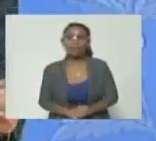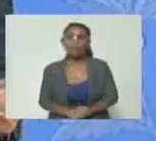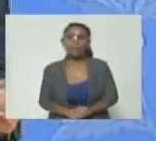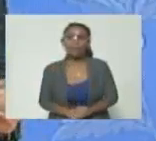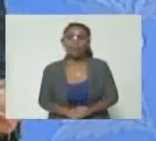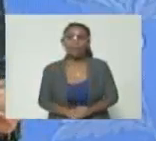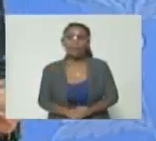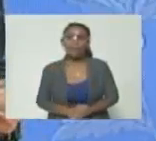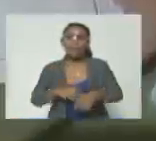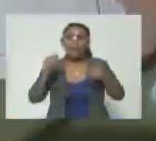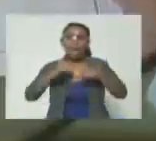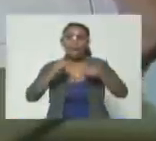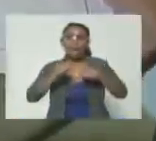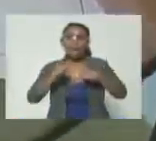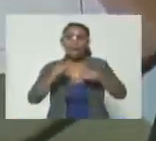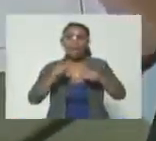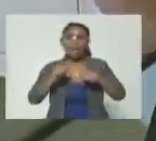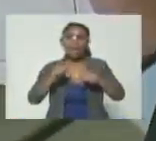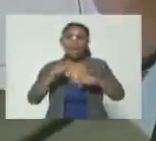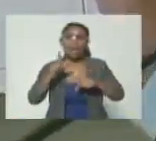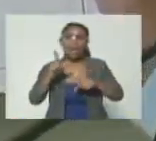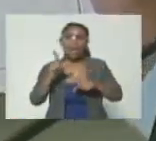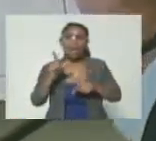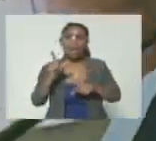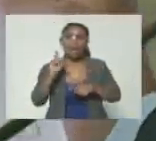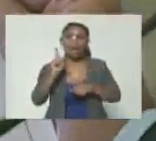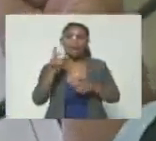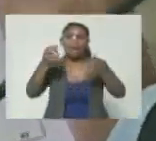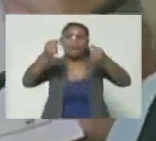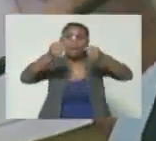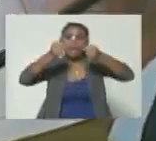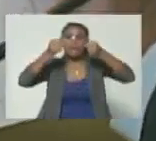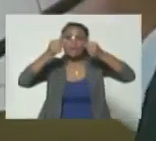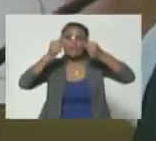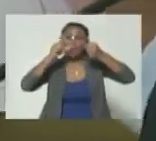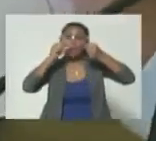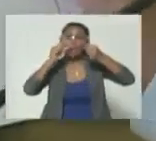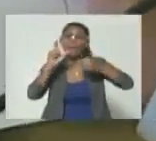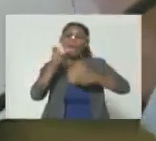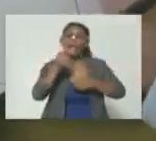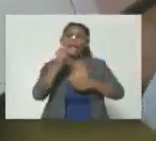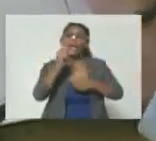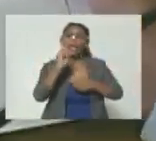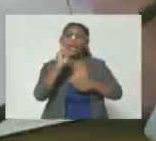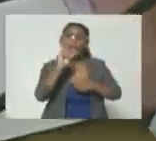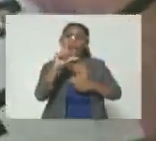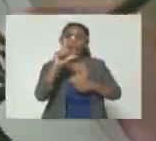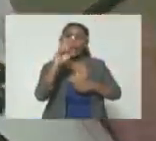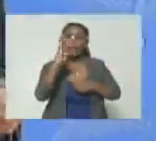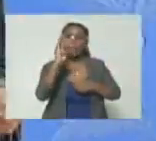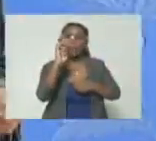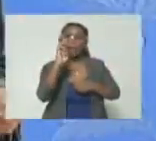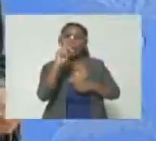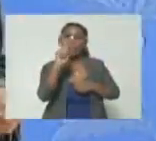aquí está el nostálgico de las cárceles venezolanas Gilbert Caro con Emilio Graterón